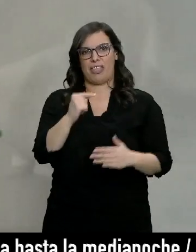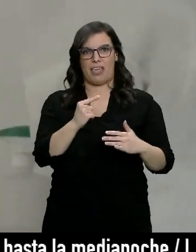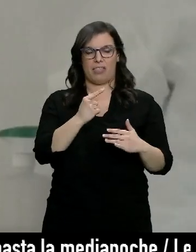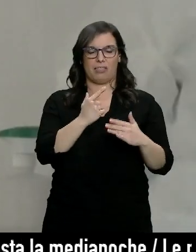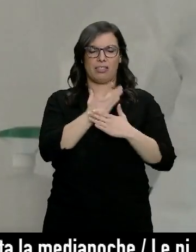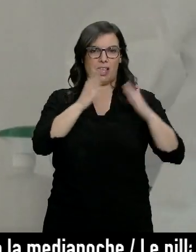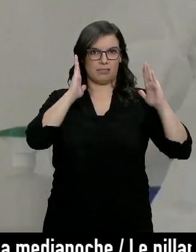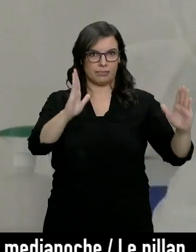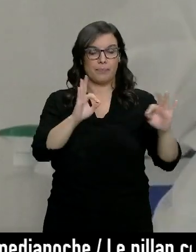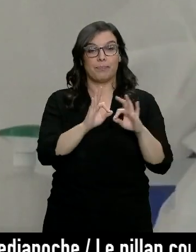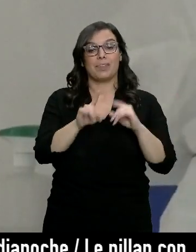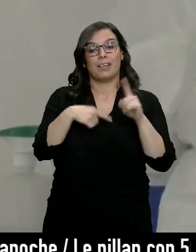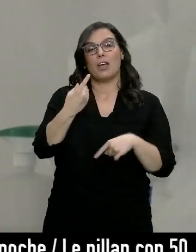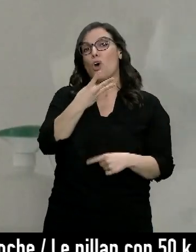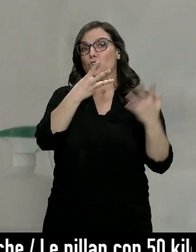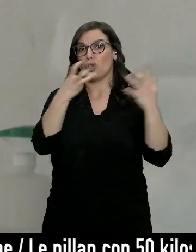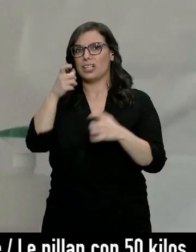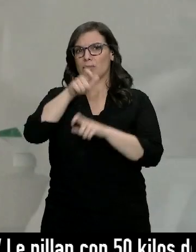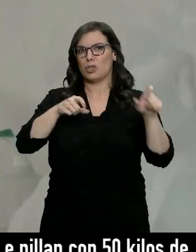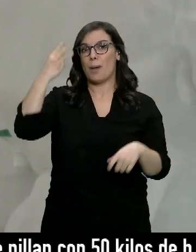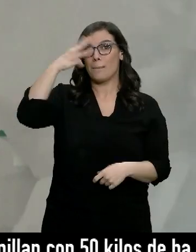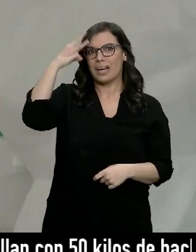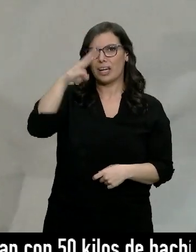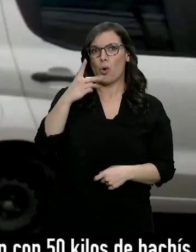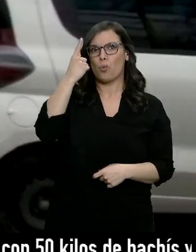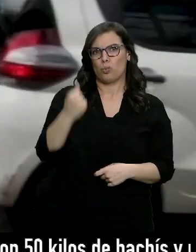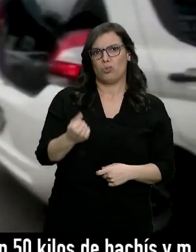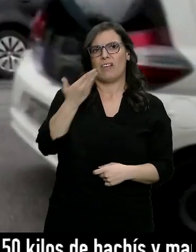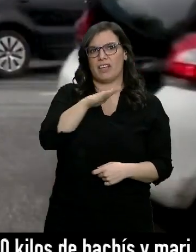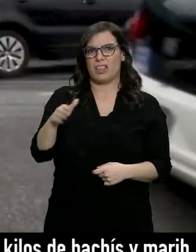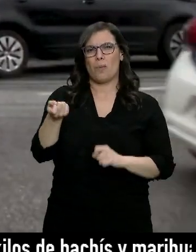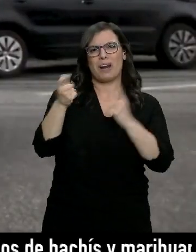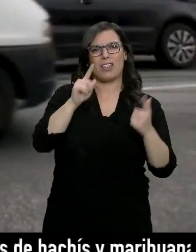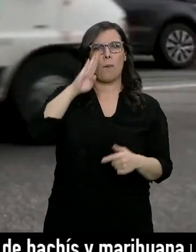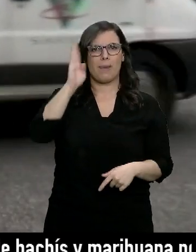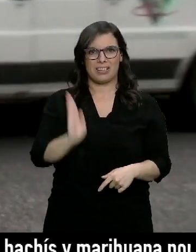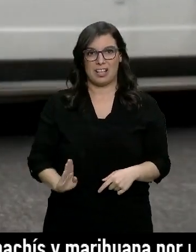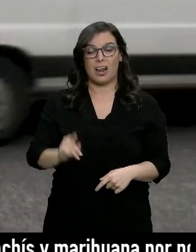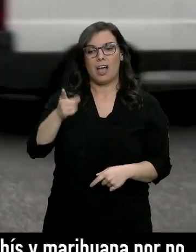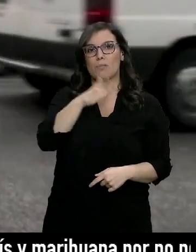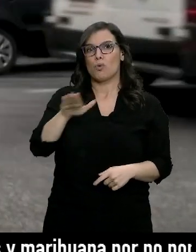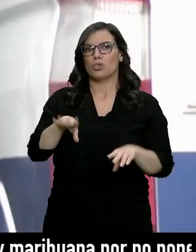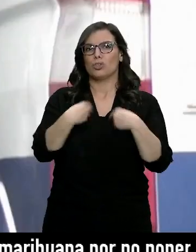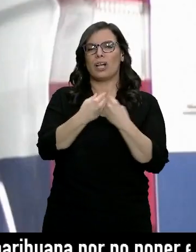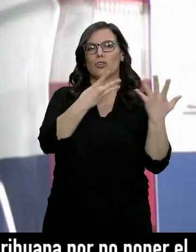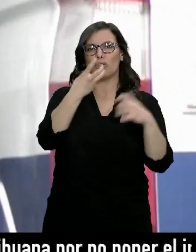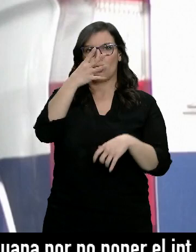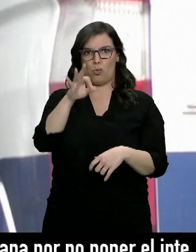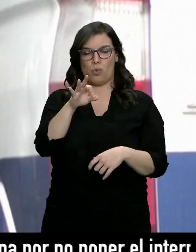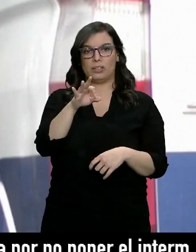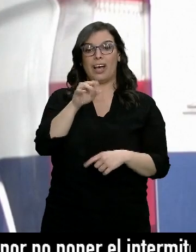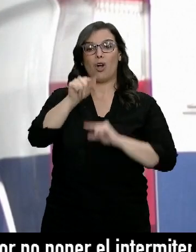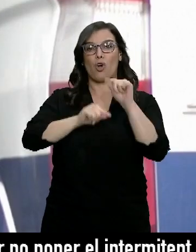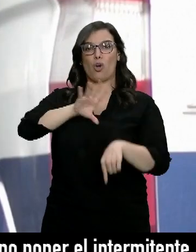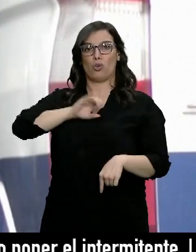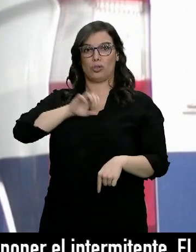Mientras 800 mexicanos han muerto en las últimas 24 horas, un dato similar al de Brasil, donde los muertos ascienden a 850 y los